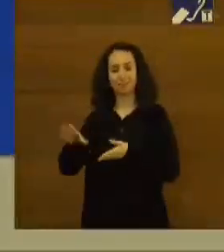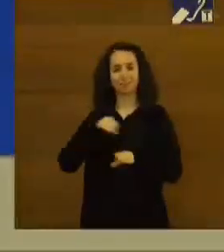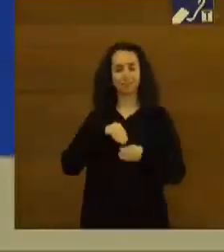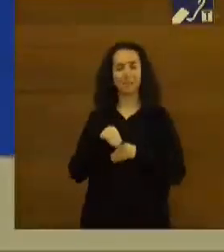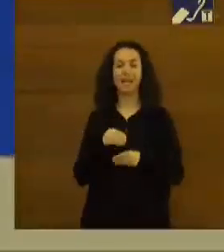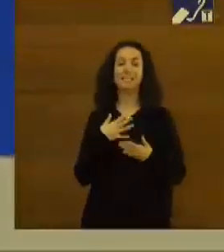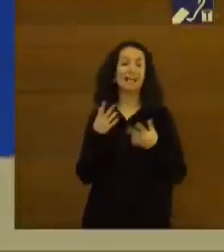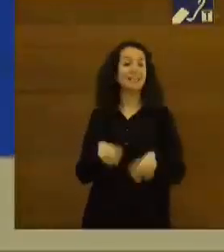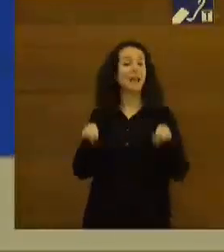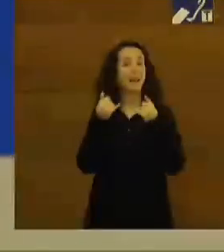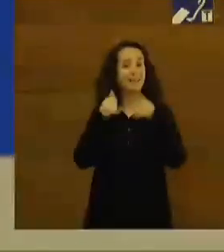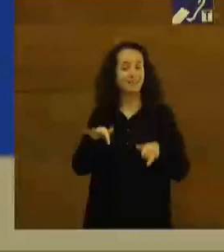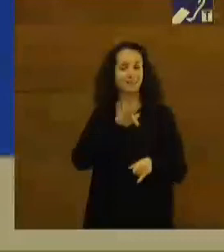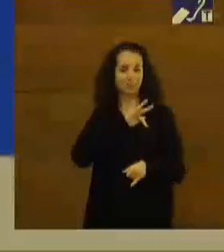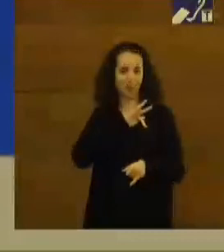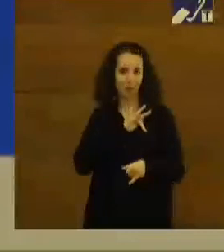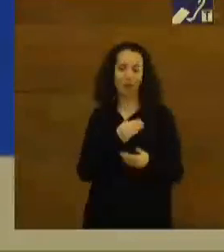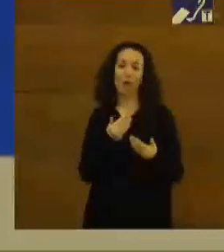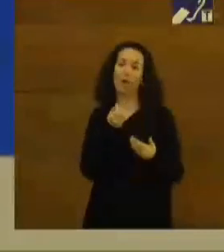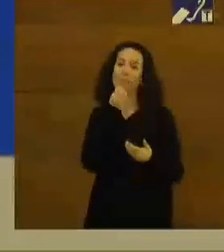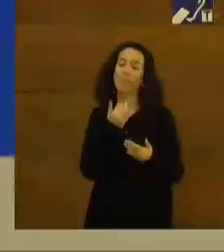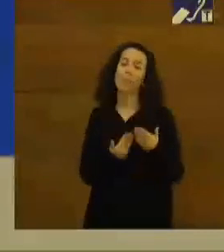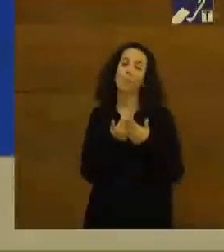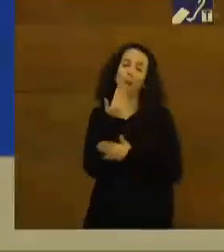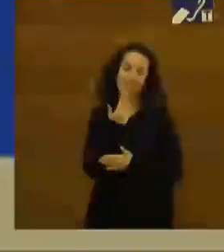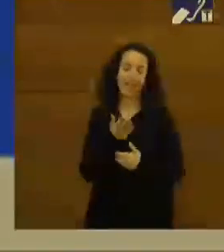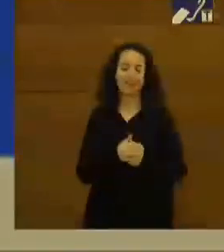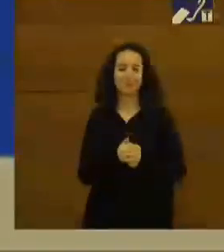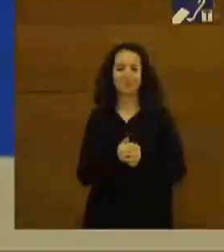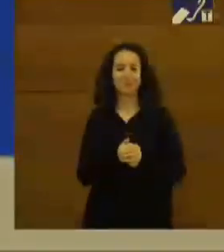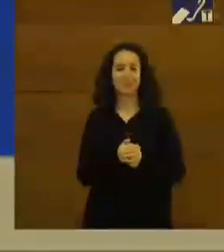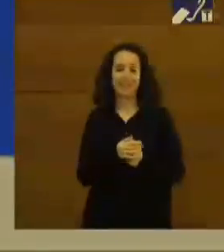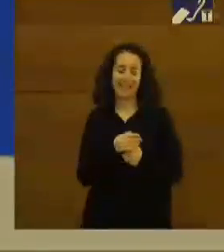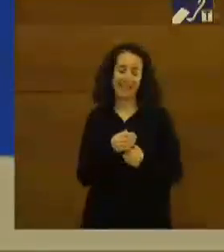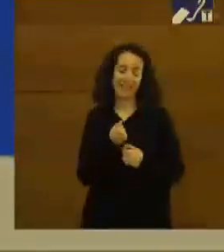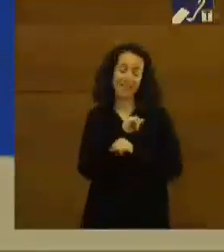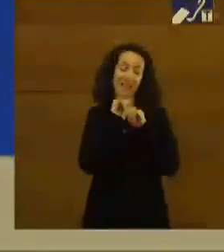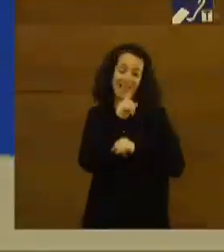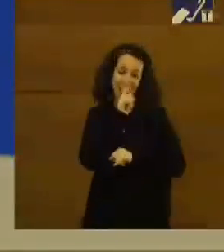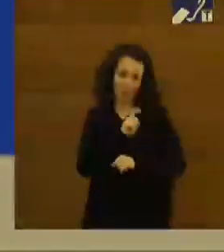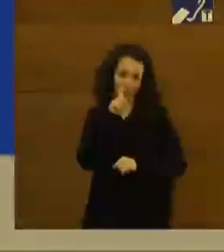terminada esta ceremonia de entrega de premios que tengan un feliz resto de día y resto de año en lo que cabe